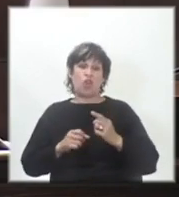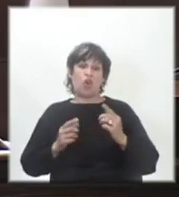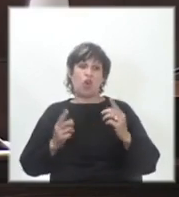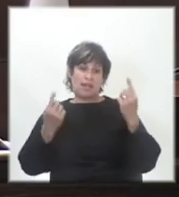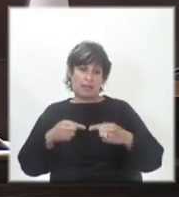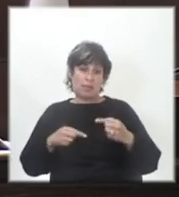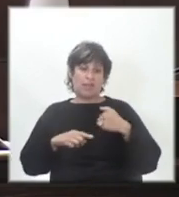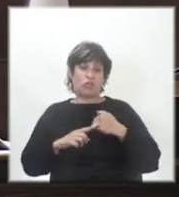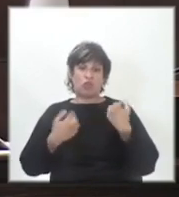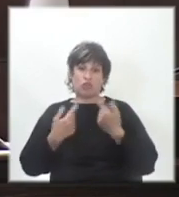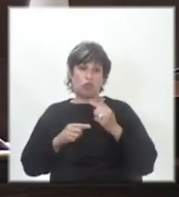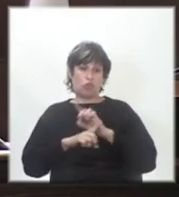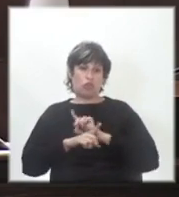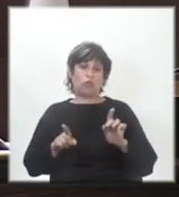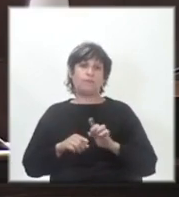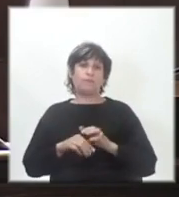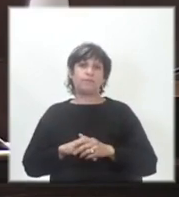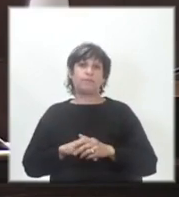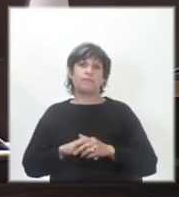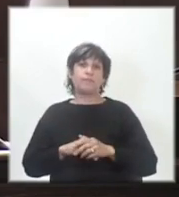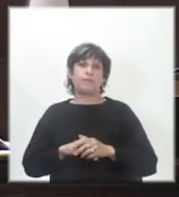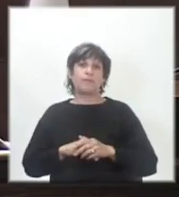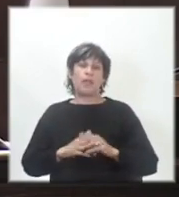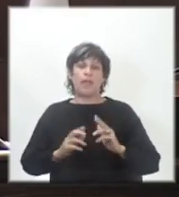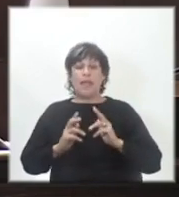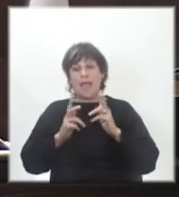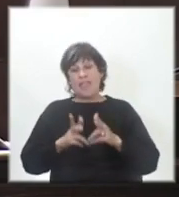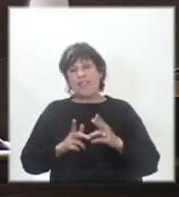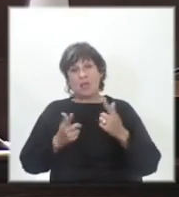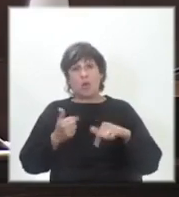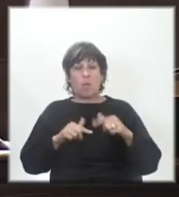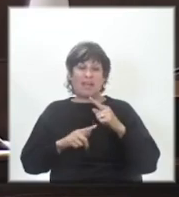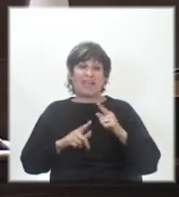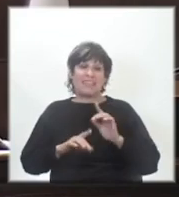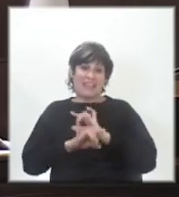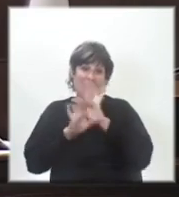nosotros. Digo, para que se saquen dudas.